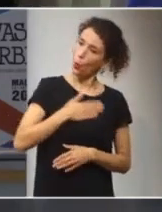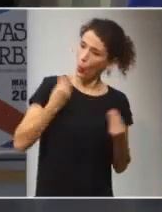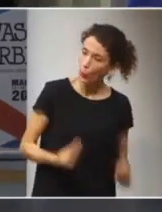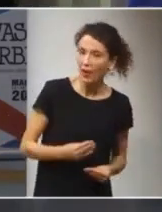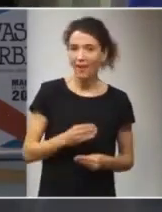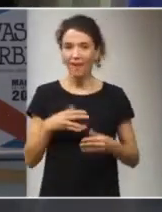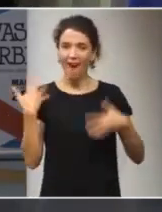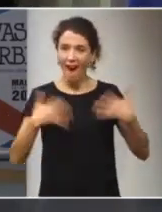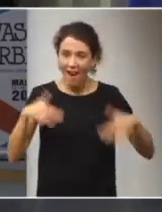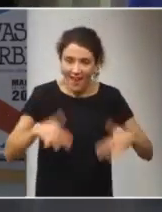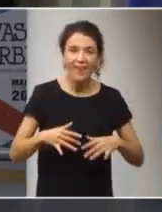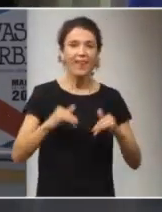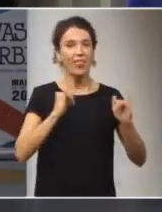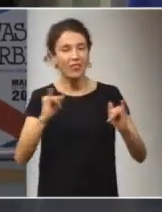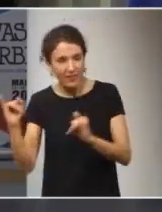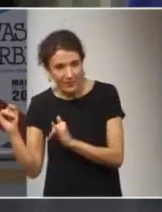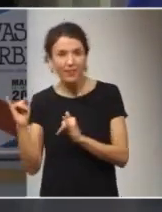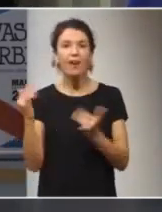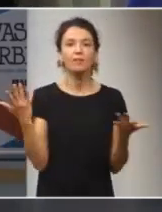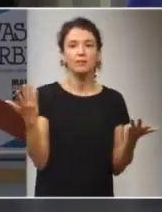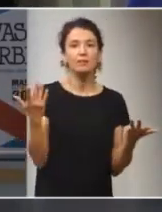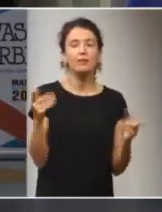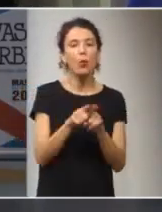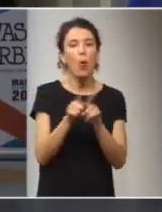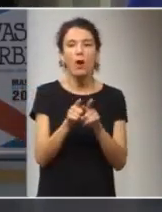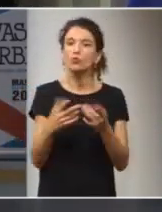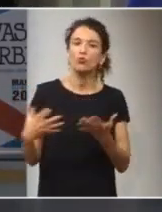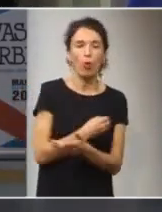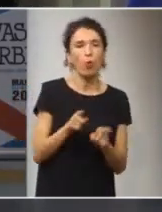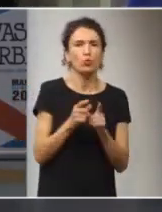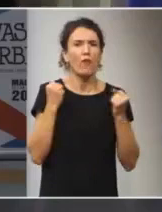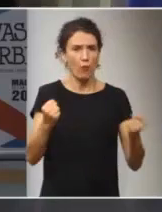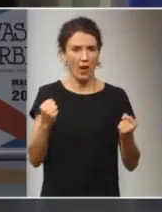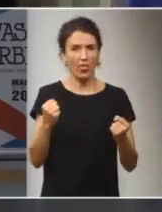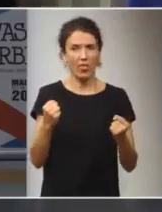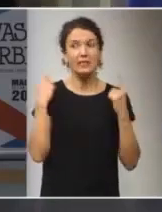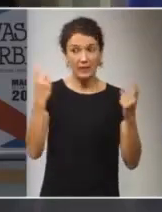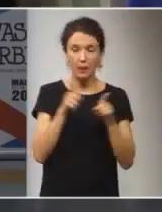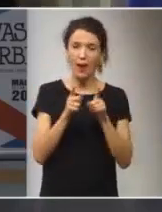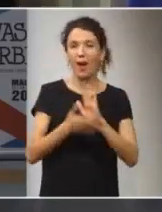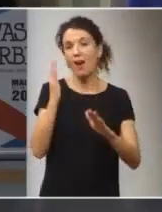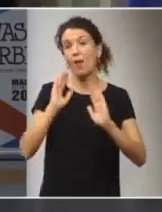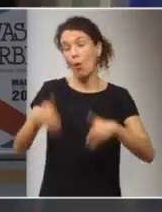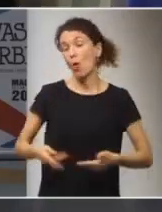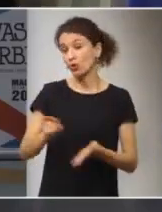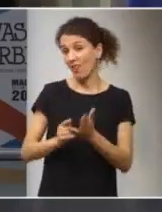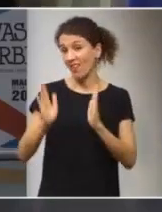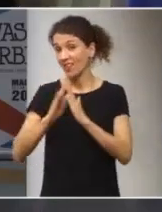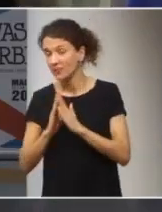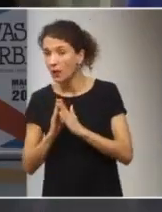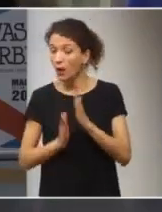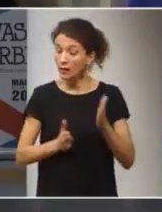alegre, divertida, y que cojáis todos mucha fuerza para el camino. Y el camino,